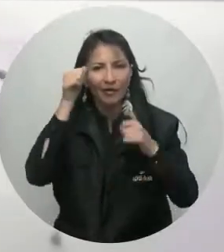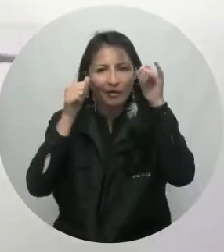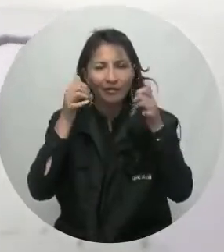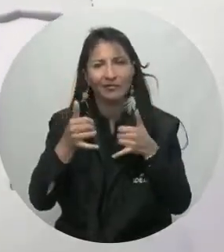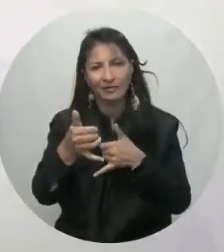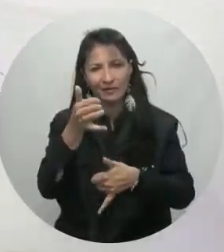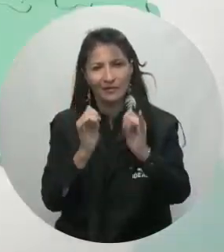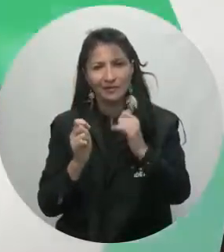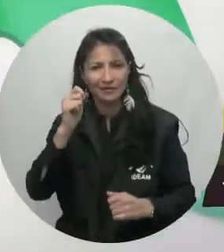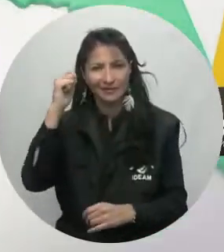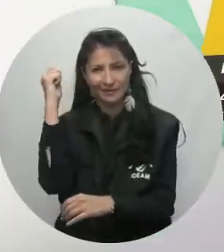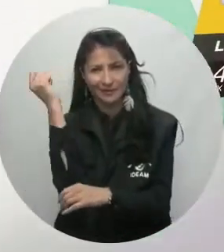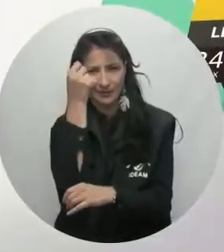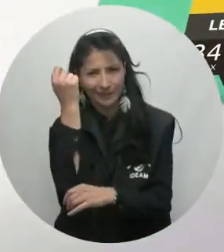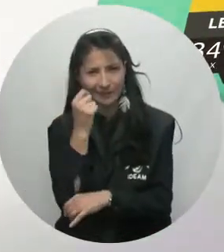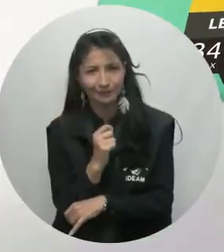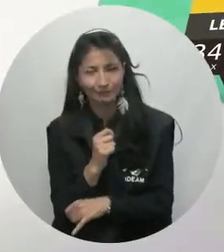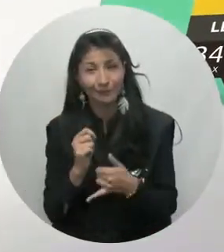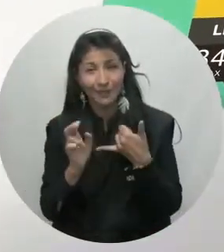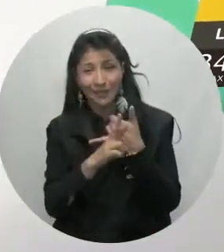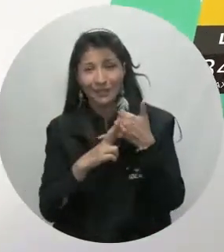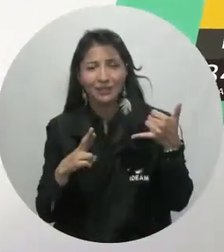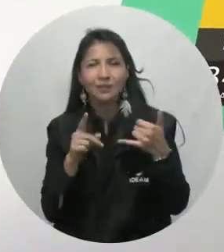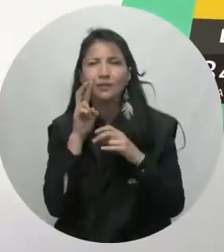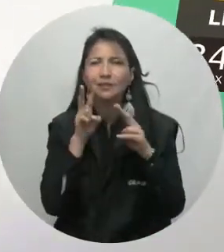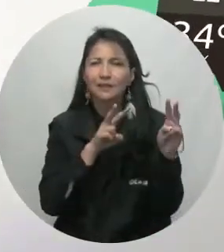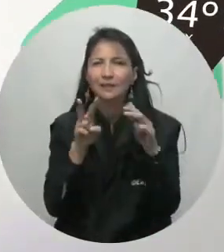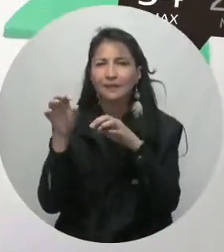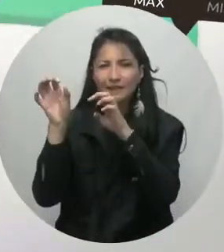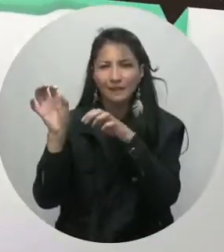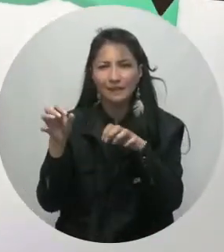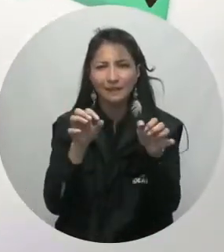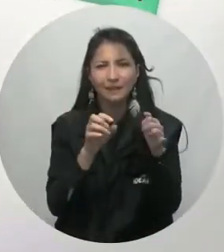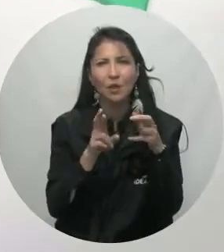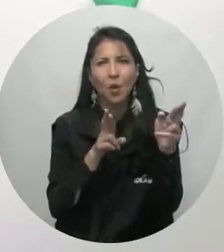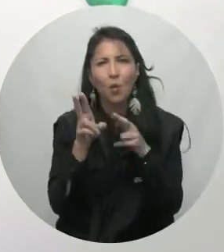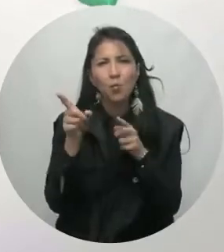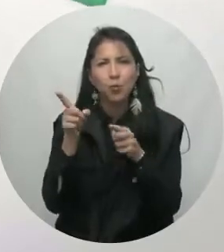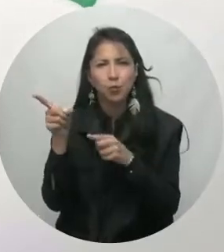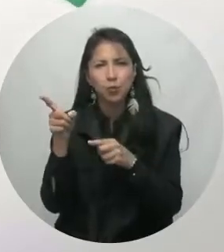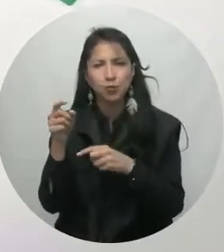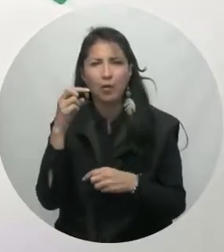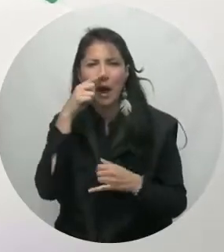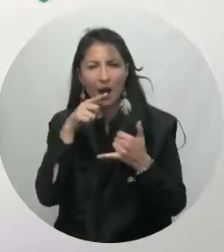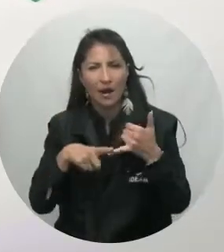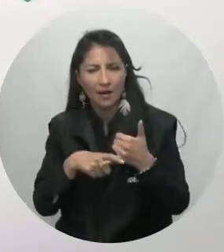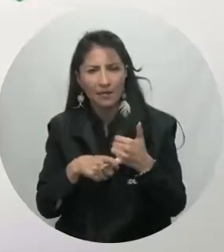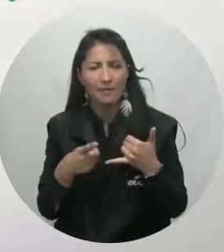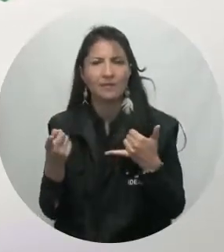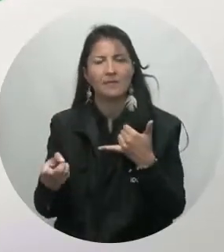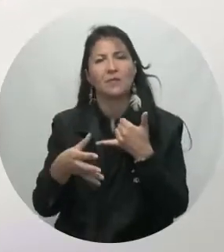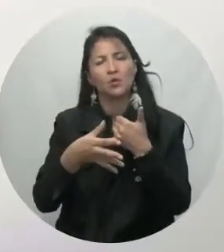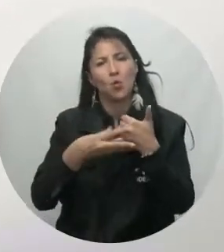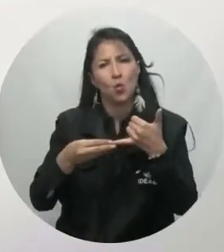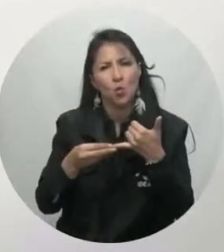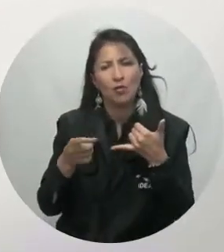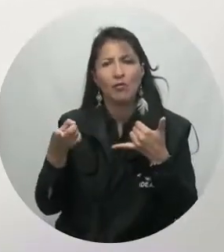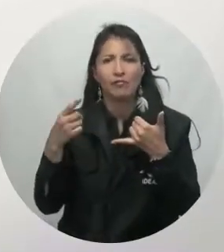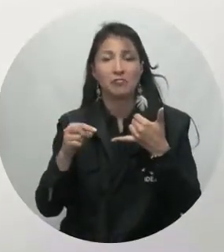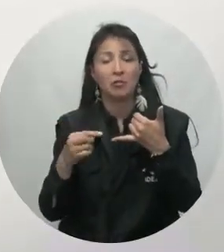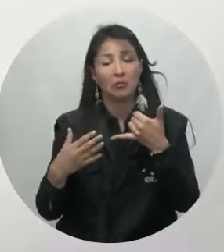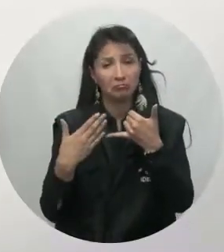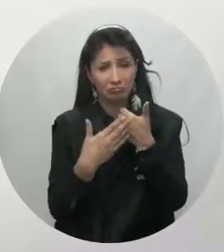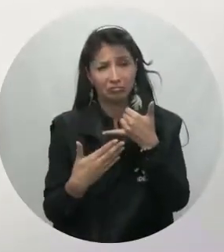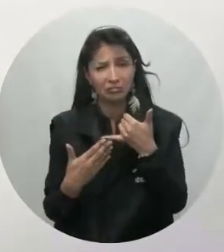del Arauca, Casanare y de Meta. Para el sur del país se seguirán registrando lloviznas en el pie de Monte Amazónico, oriente del Guainía,